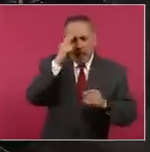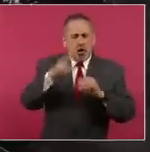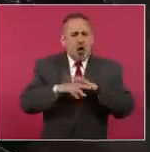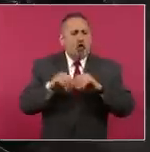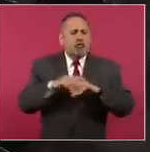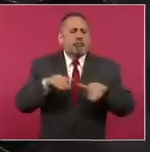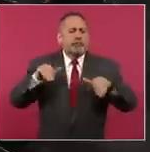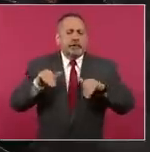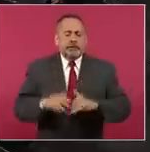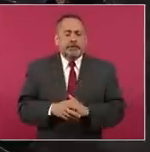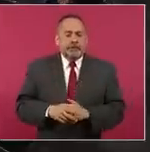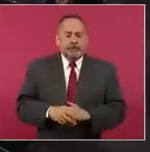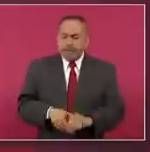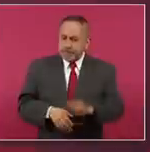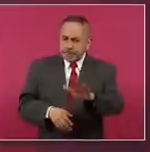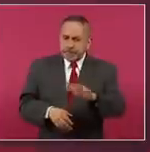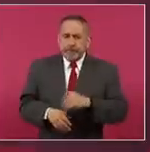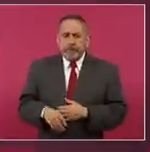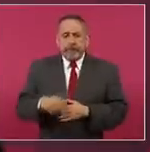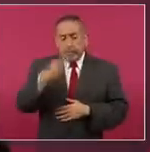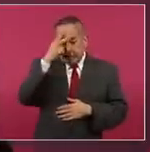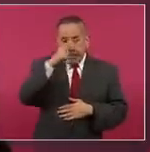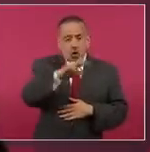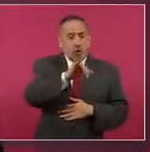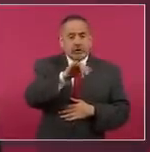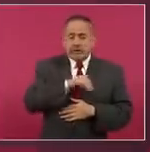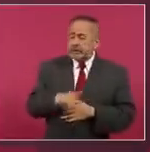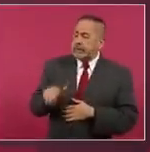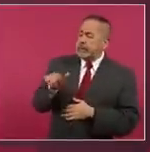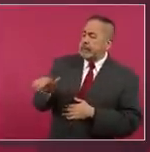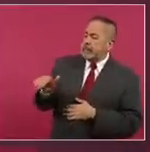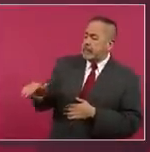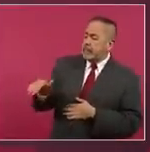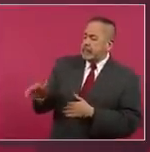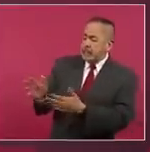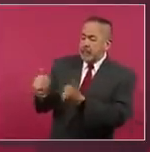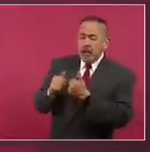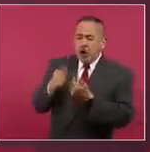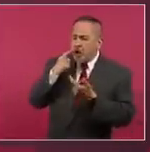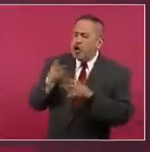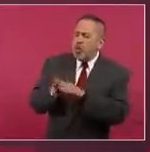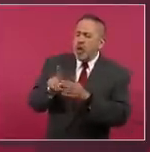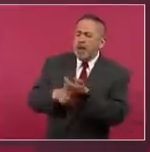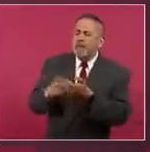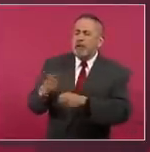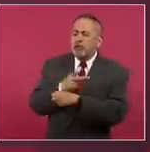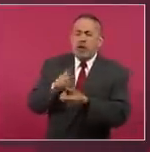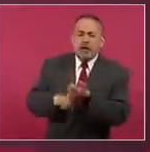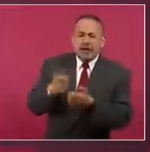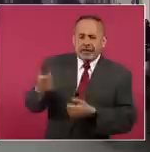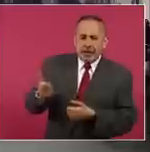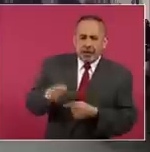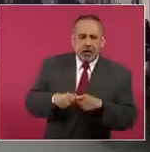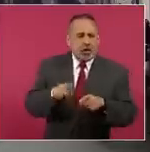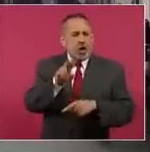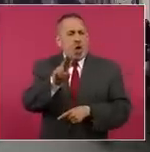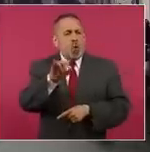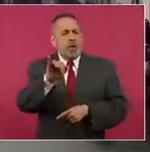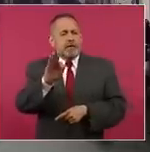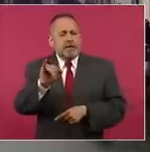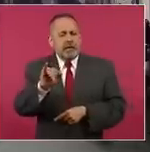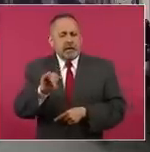hubo solicitudes, pero sobre todo de manejo de dinero. La UIF, ¿no? Sí,